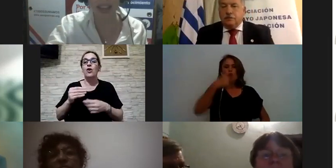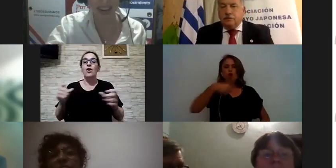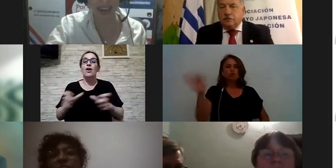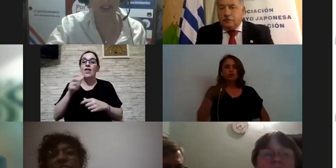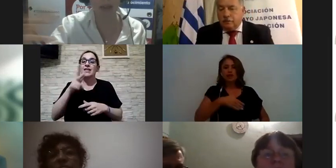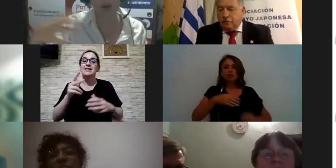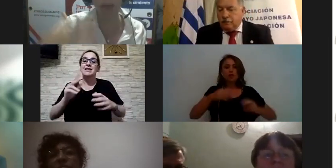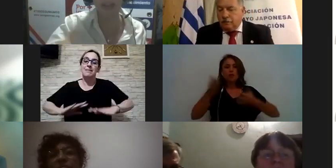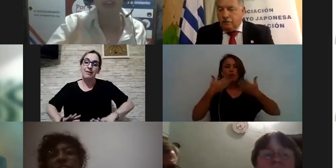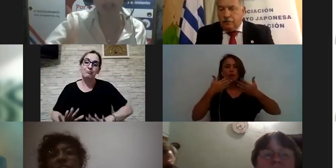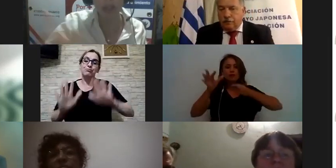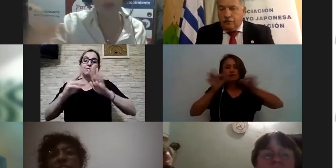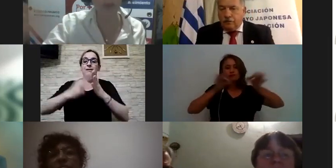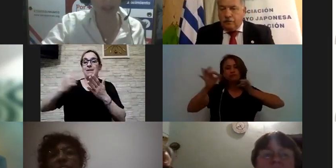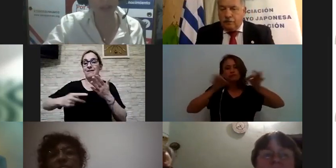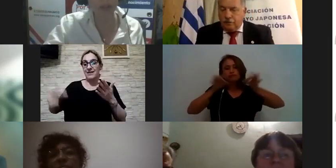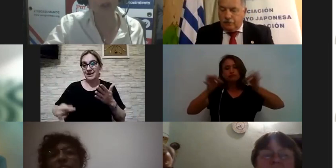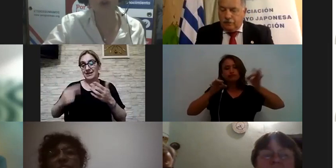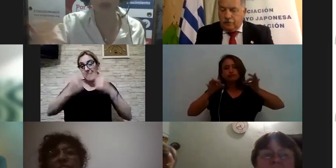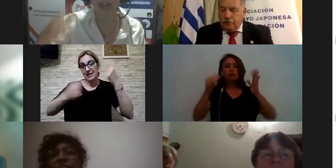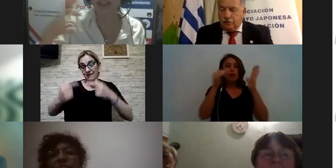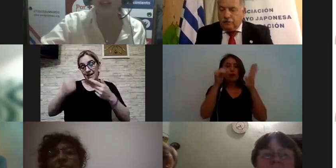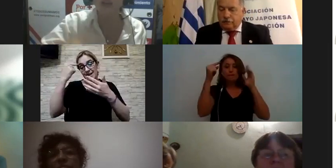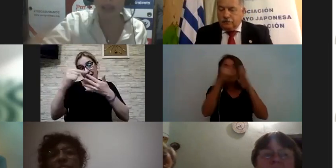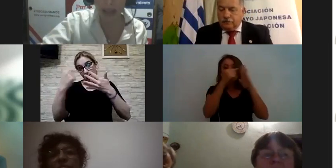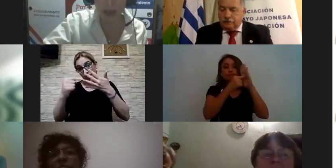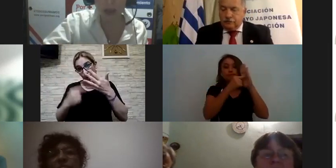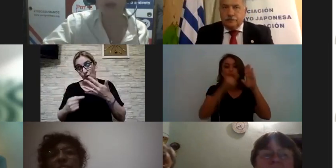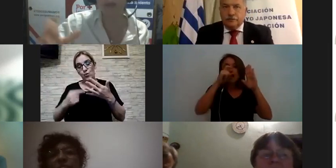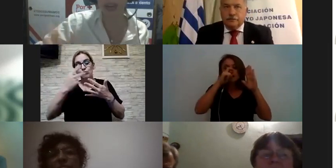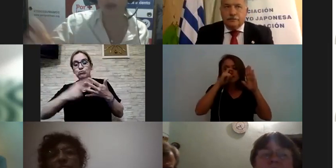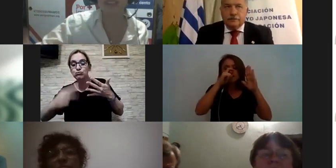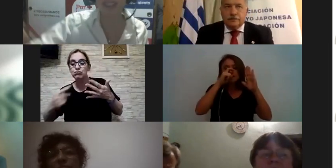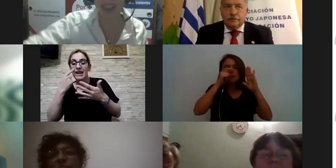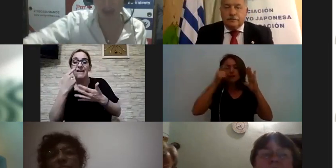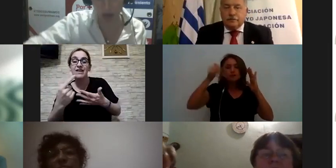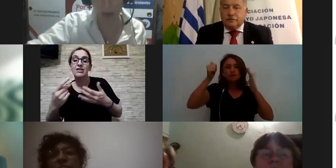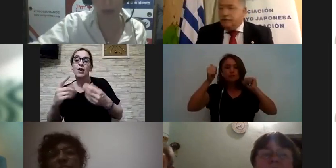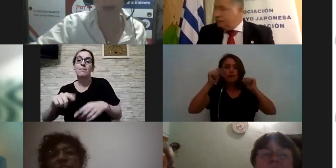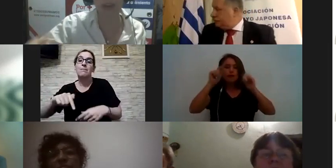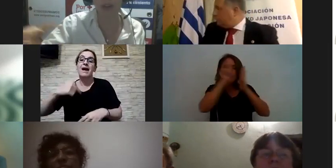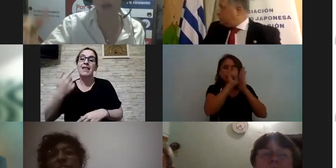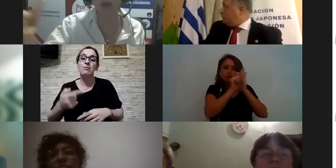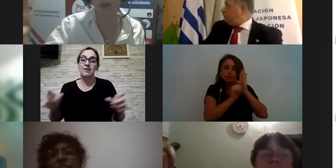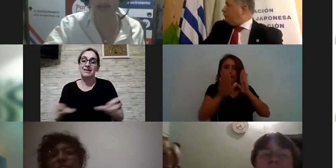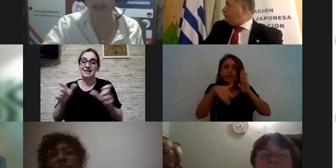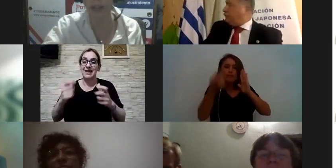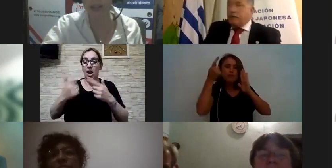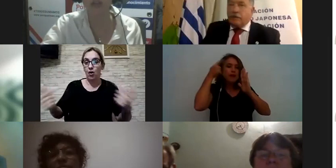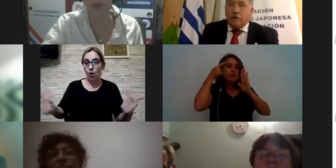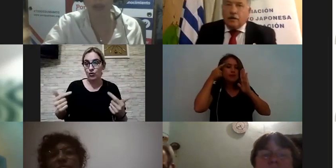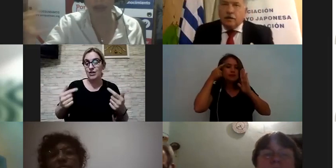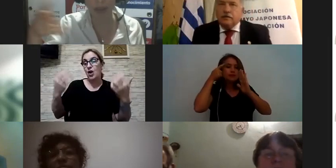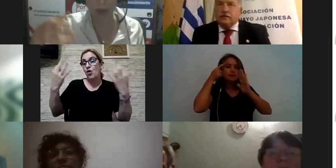planificar o sea nos permite en los distintos pasos poder ir diagnosticando para luego hacer la acción que la acción concreta